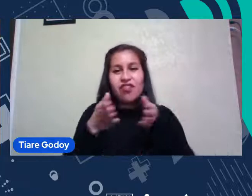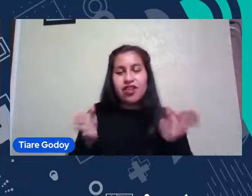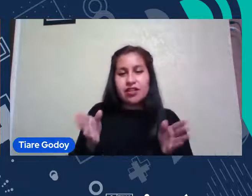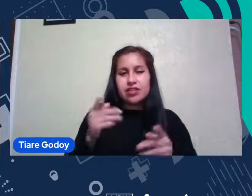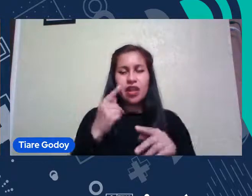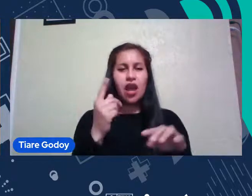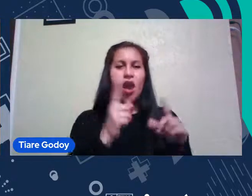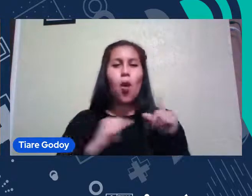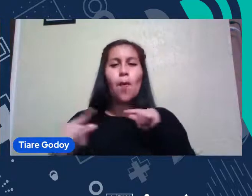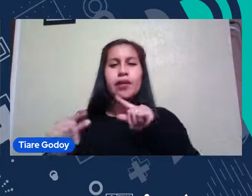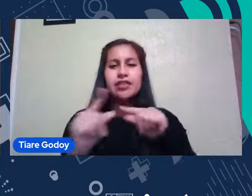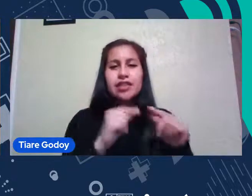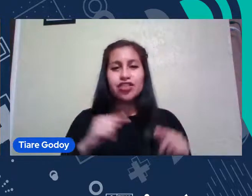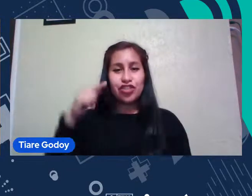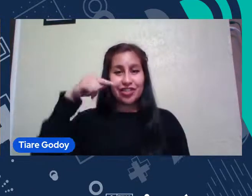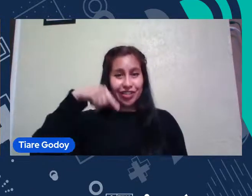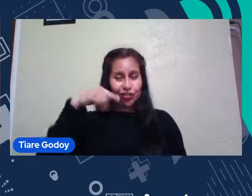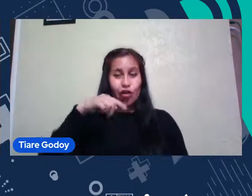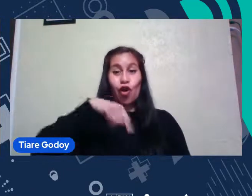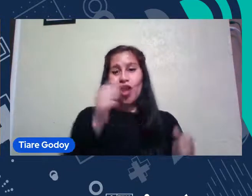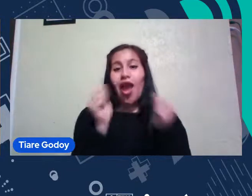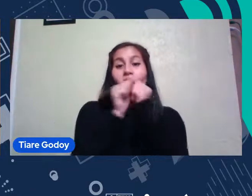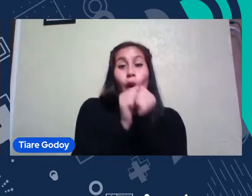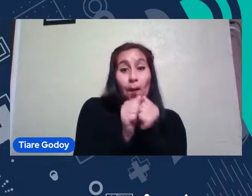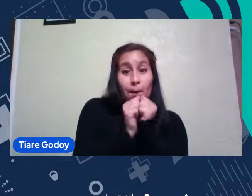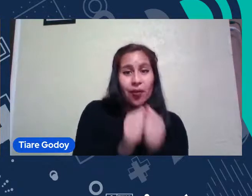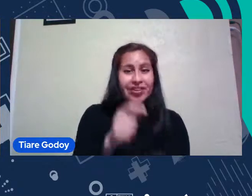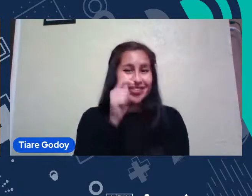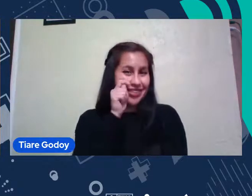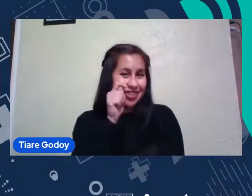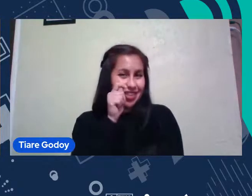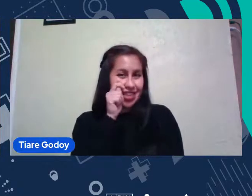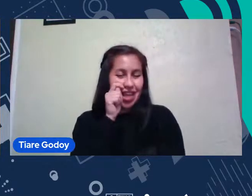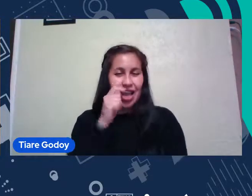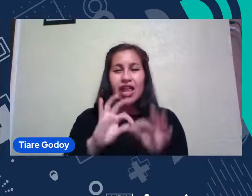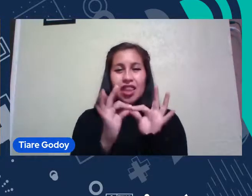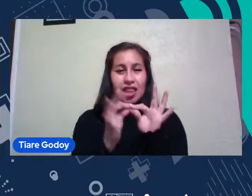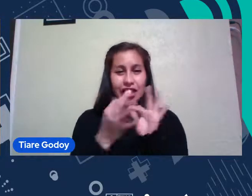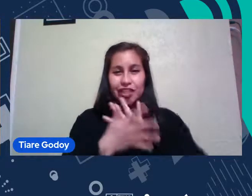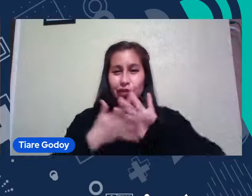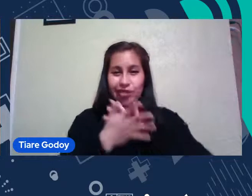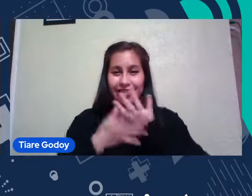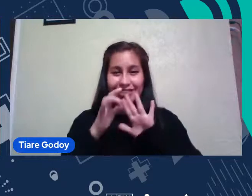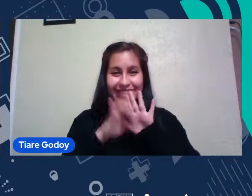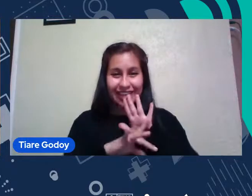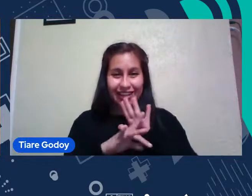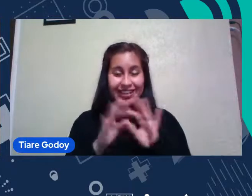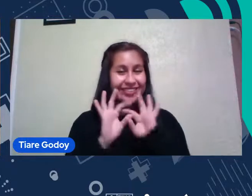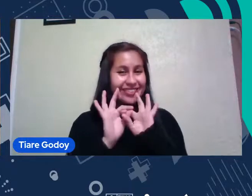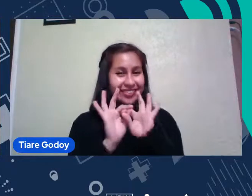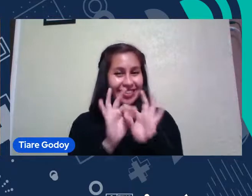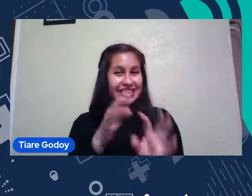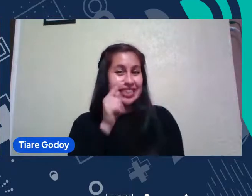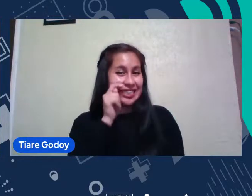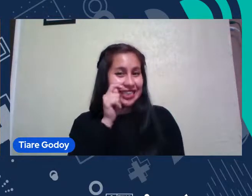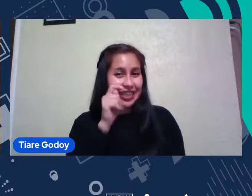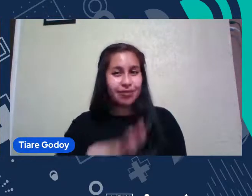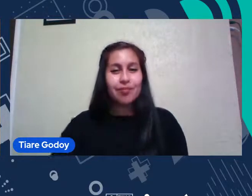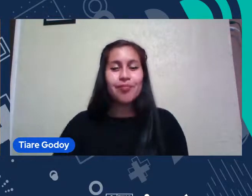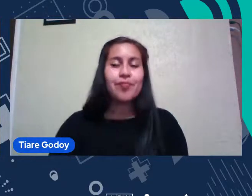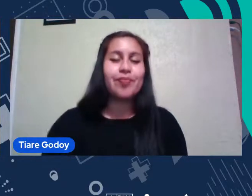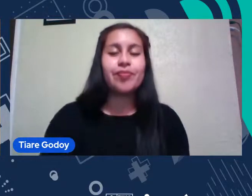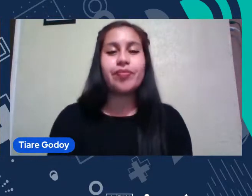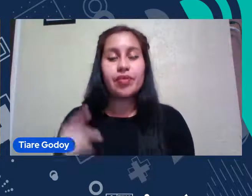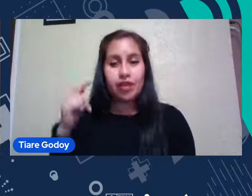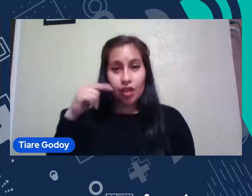Hoy día nos acompaña Tiare Godoy con la interpretación de lengua de señas. Muchas gracias, Tiare. Y hoy día